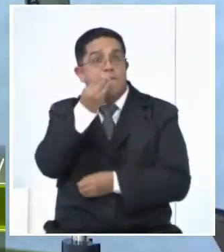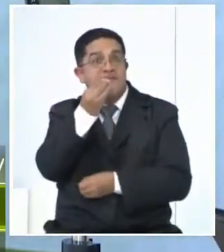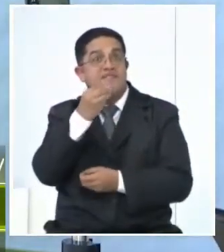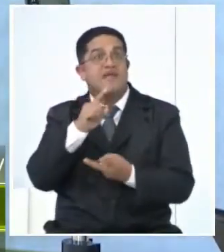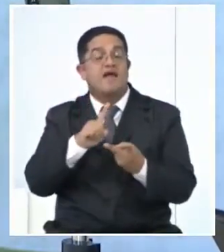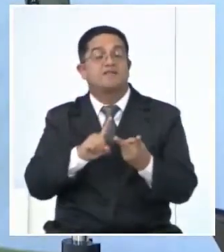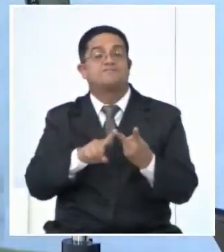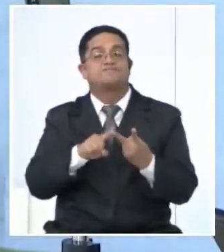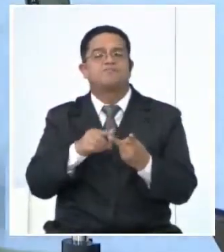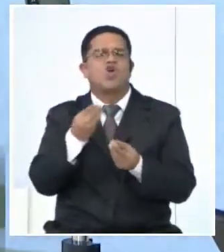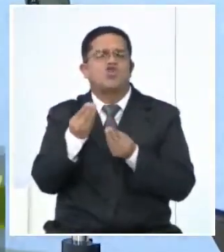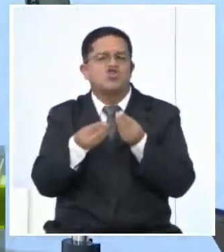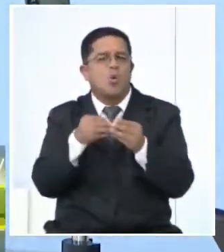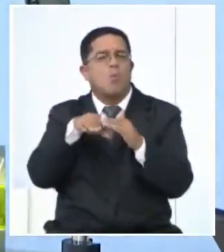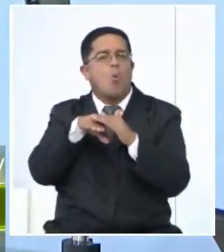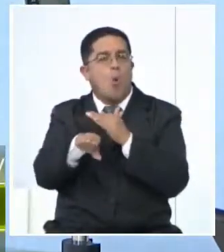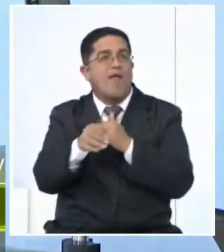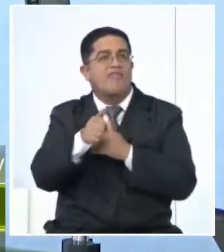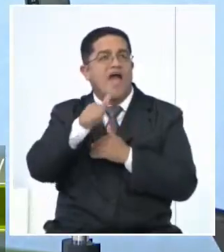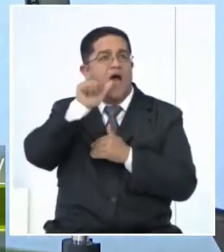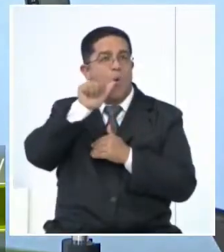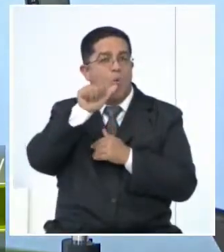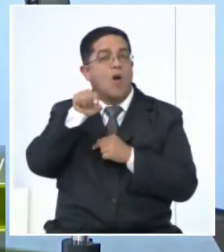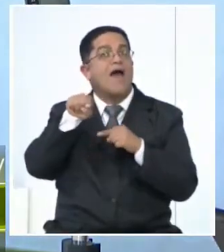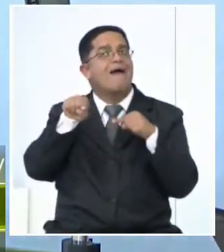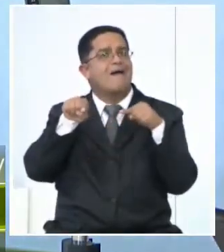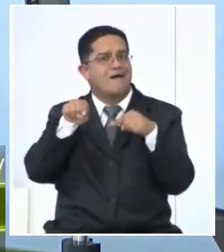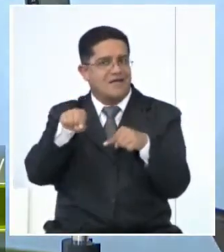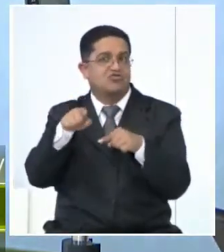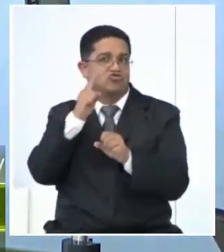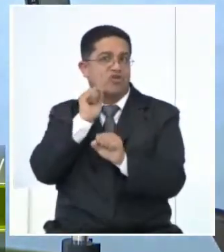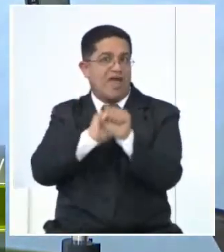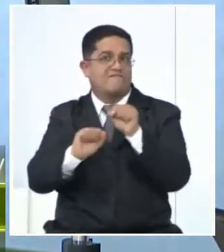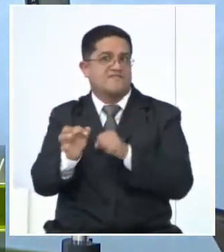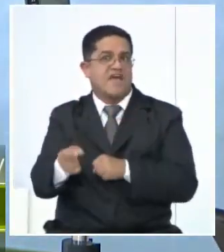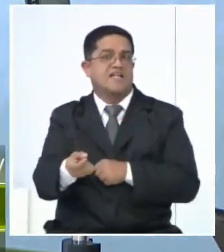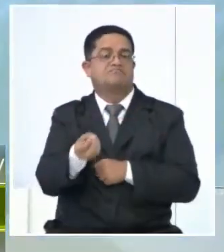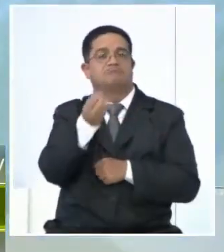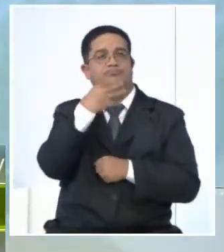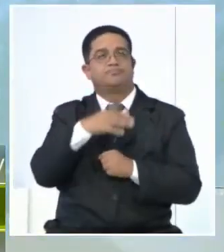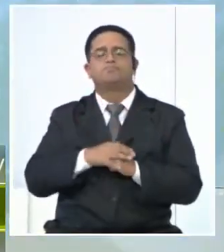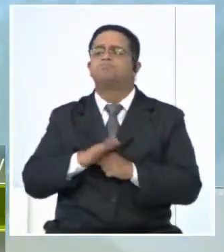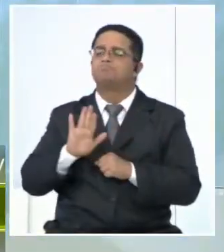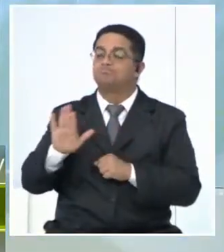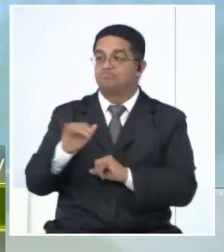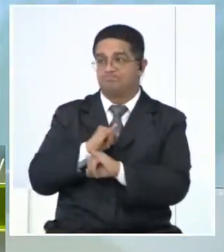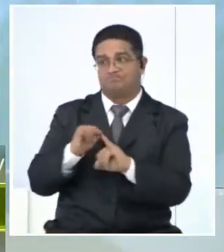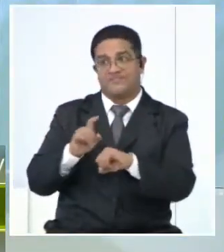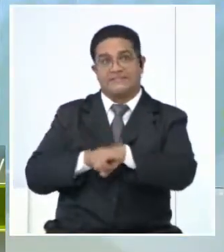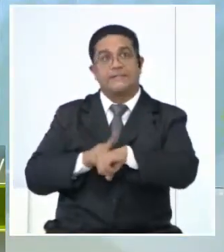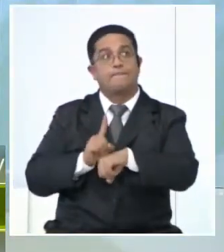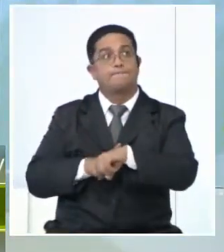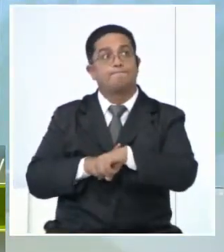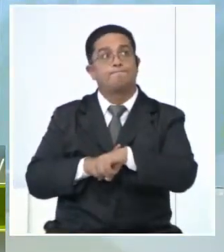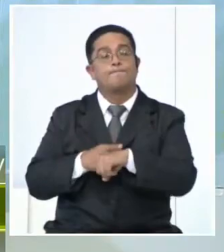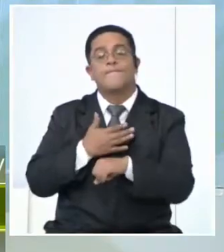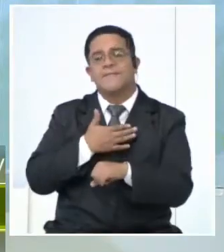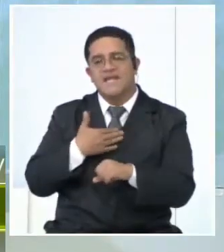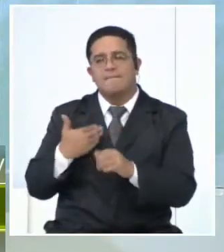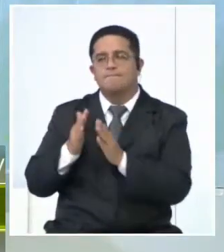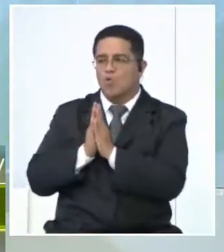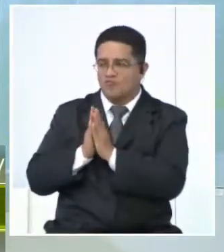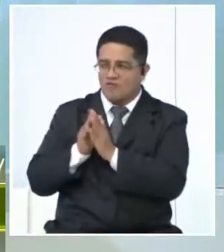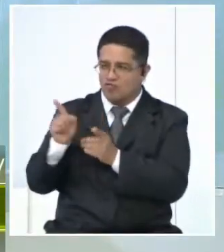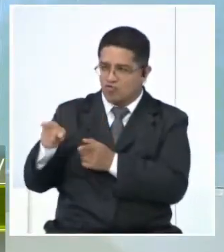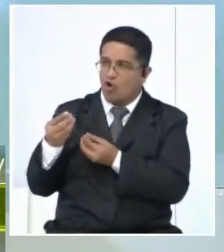cómo se conserva el agua, eso es lo que idealmente nos va a ayudar a terminar de erradicarlo. Doctora, se nos terminó el tiempo, queremos que nos